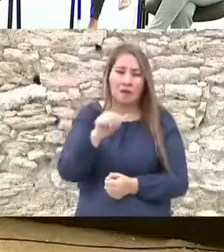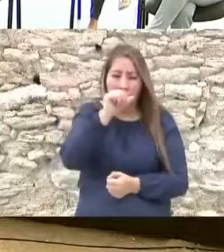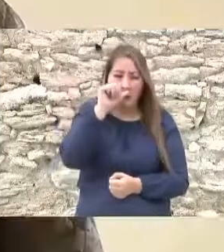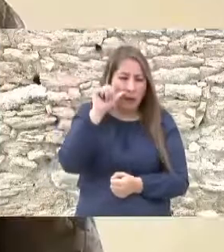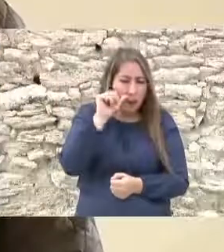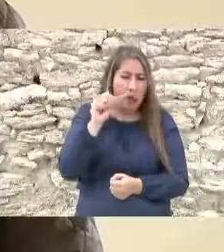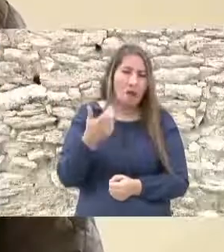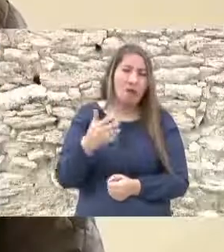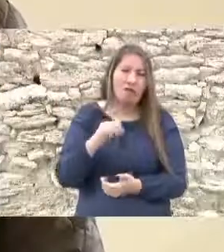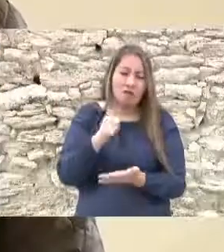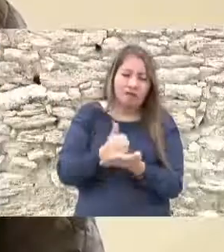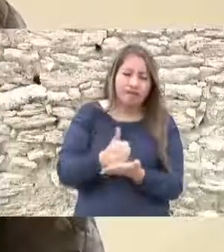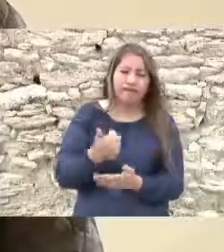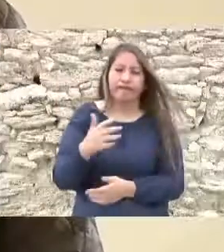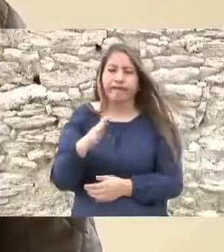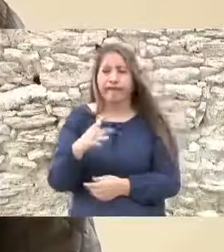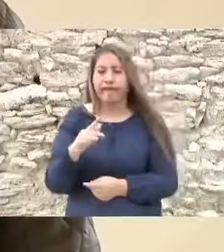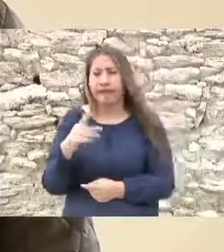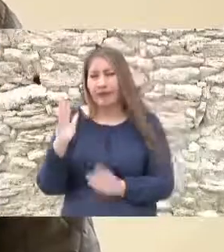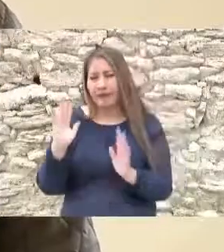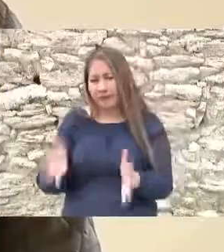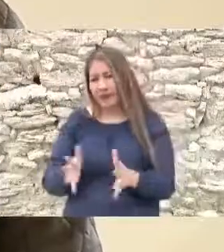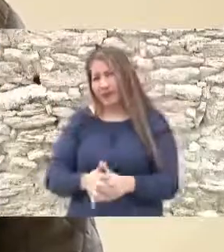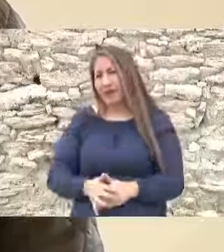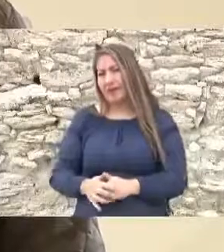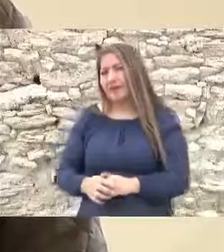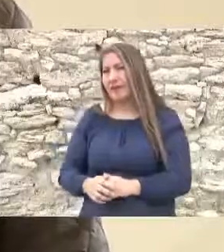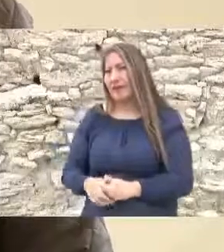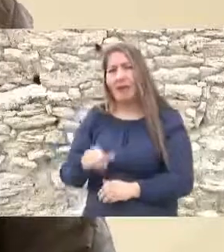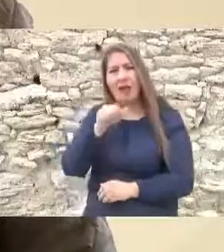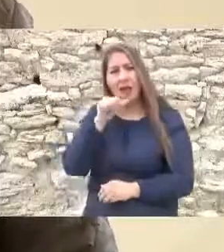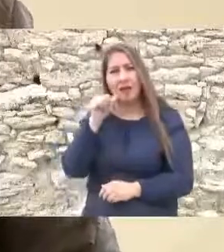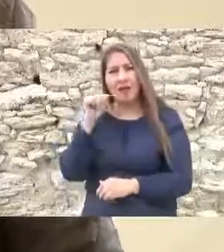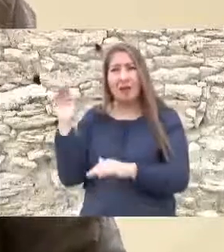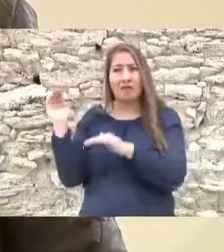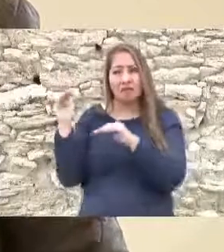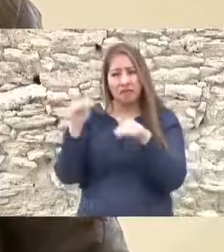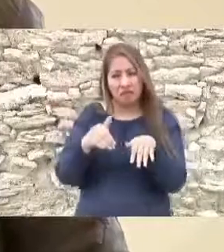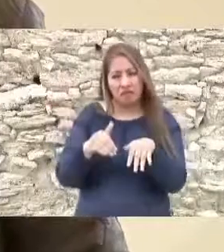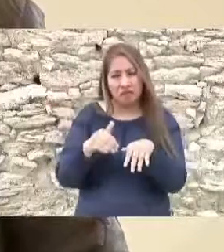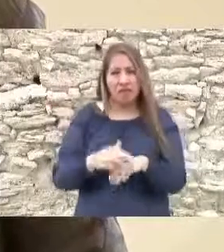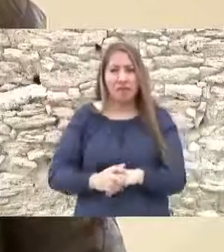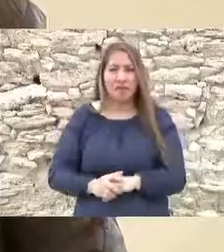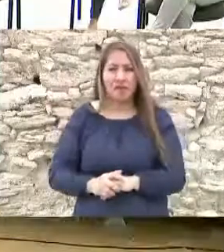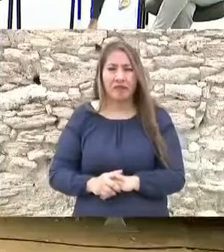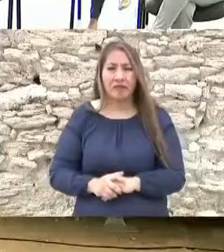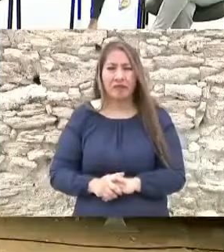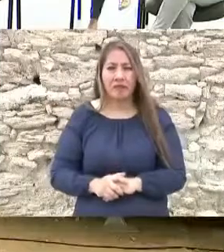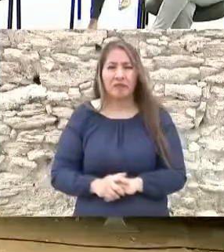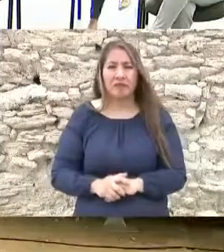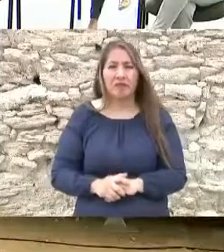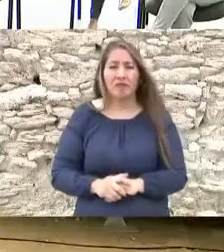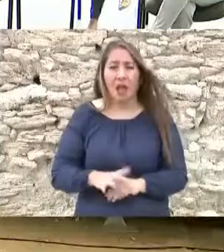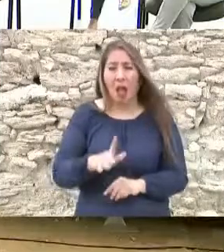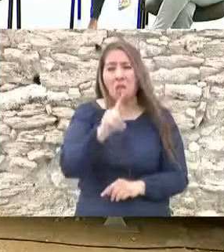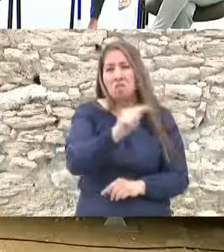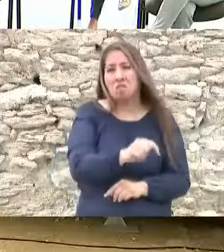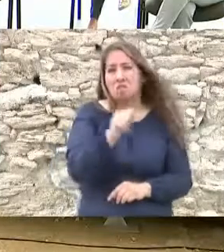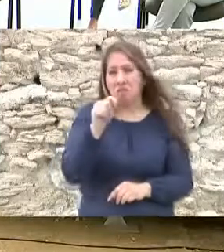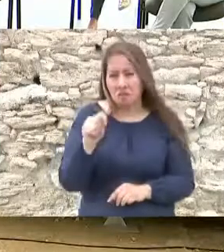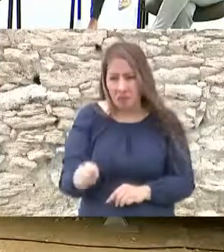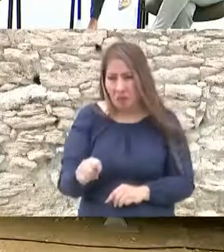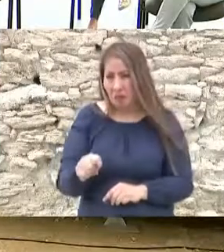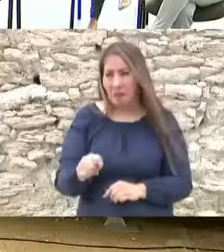Juárez y ya ayer ayer sábado estuvimos en Torreón